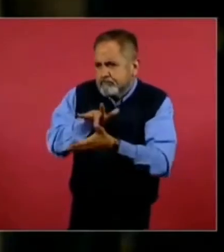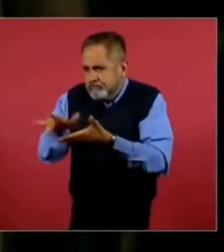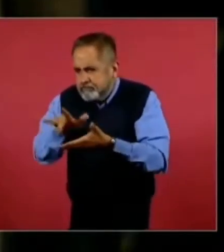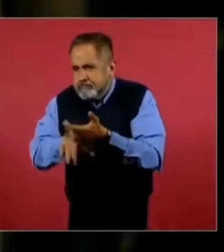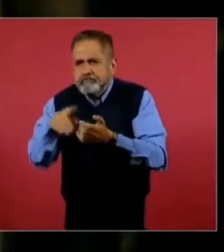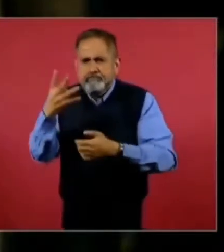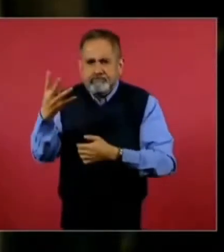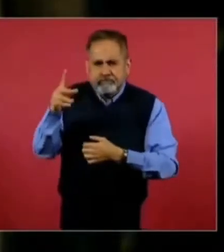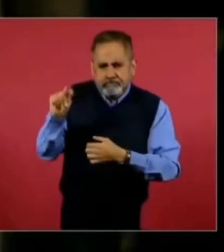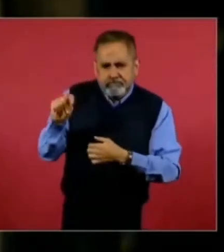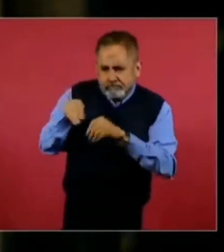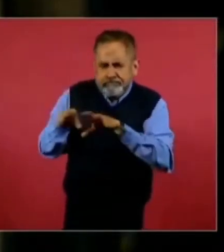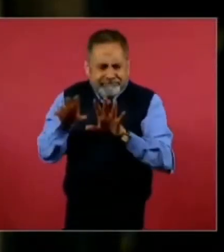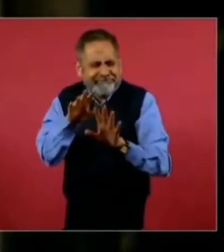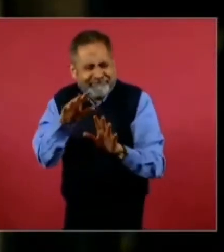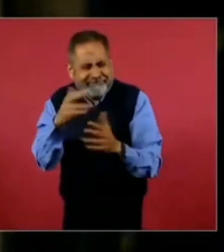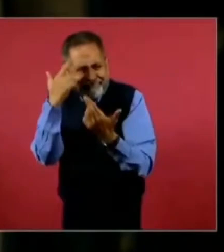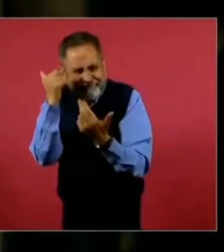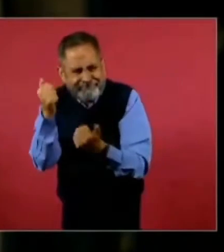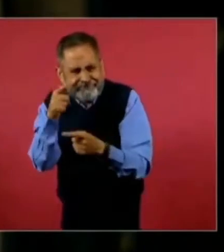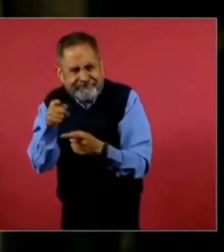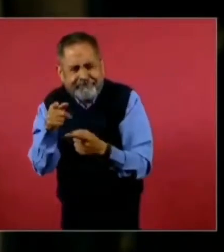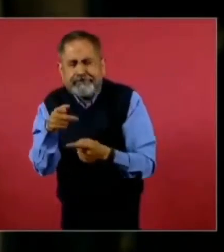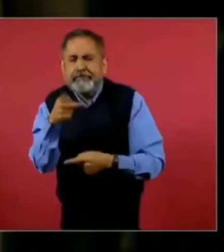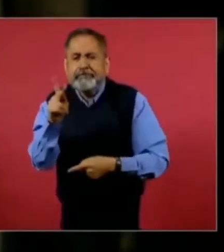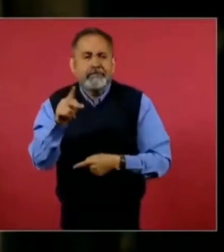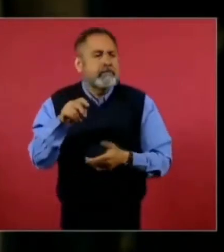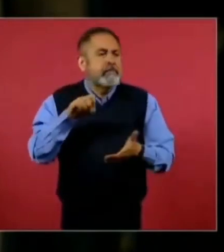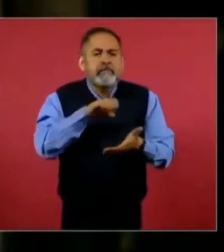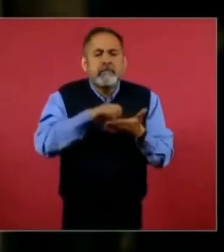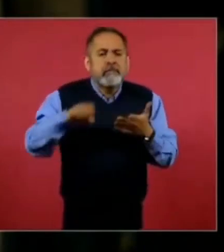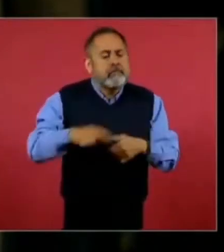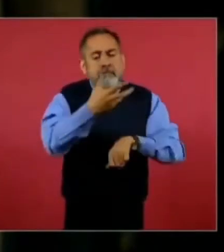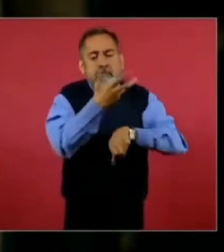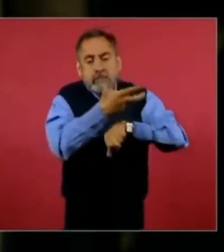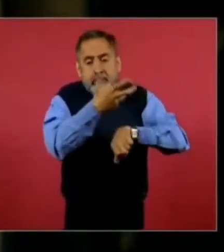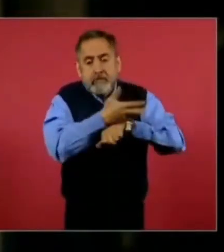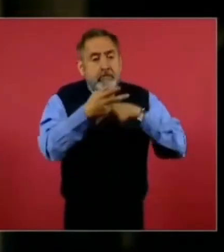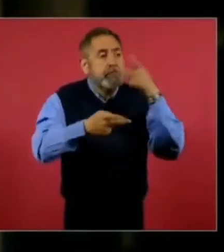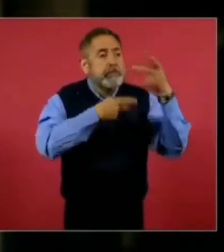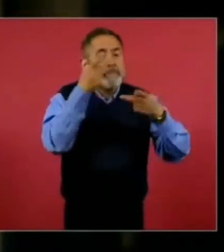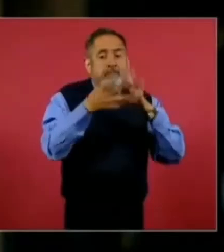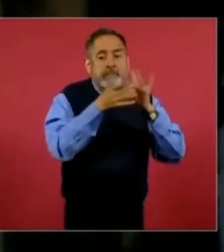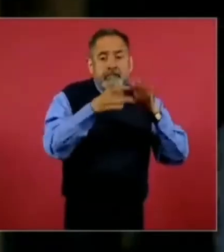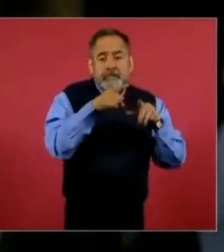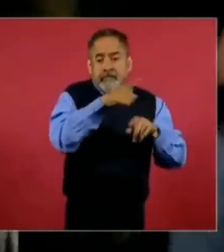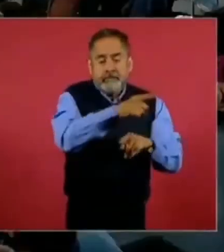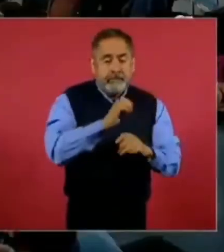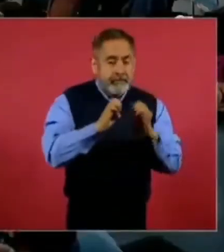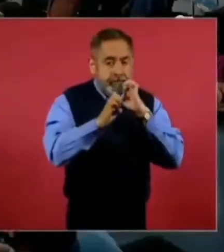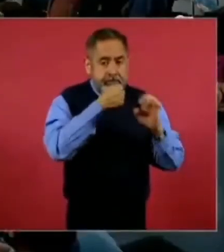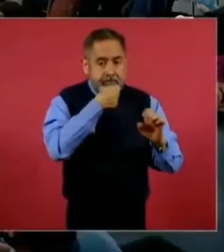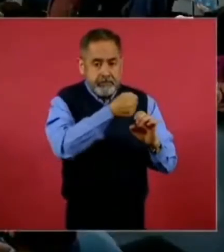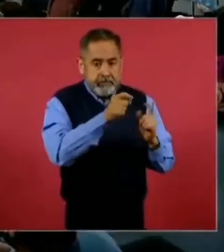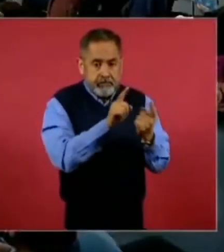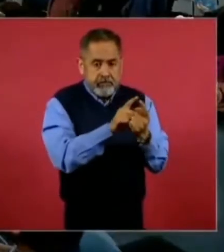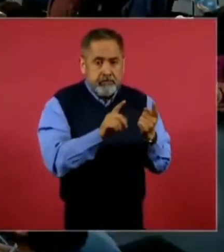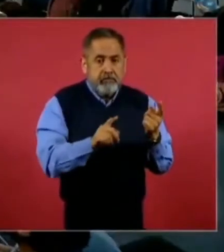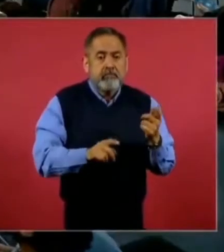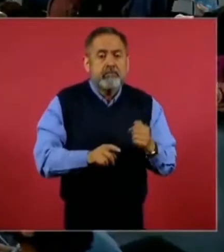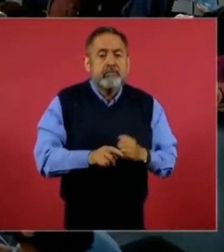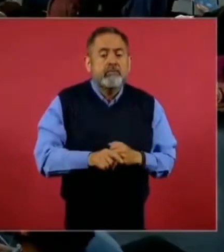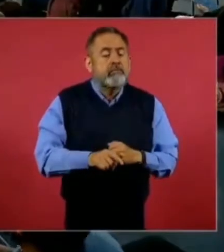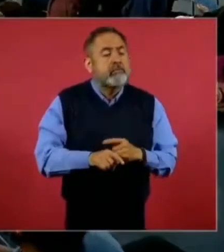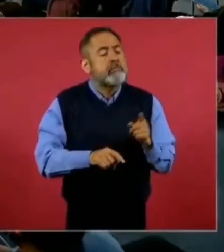Transformación. Sin embargo, por ejemplo, en Estados Unidos se está mencionando en una entrevista, perdón, en una